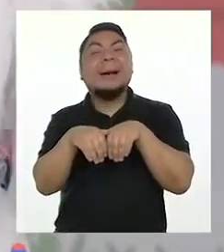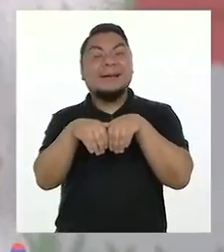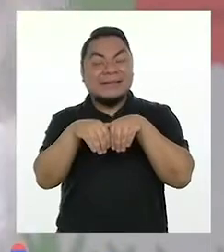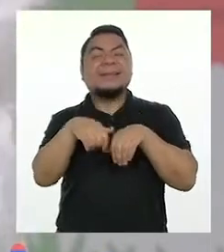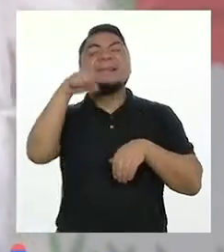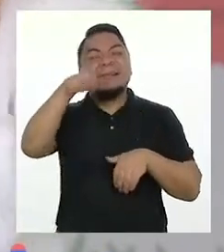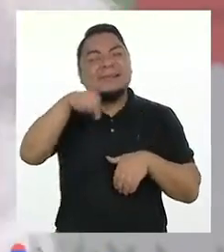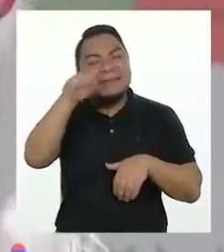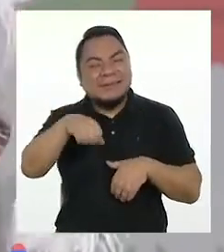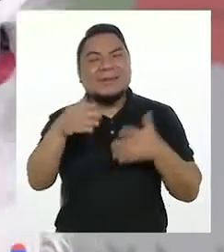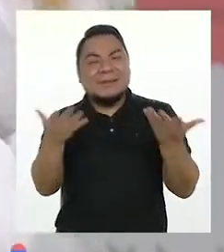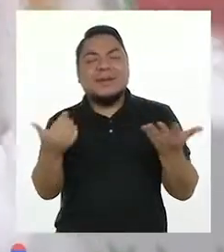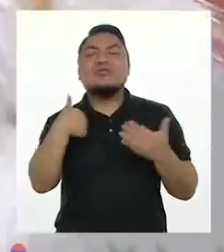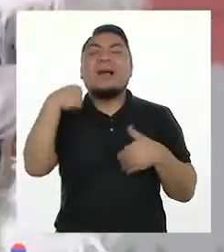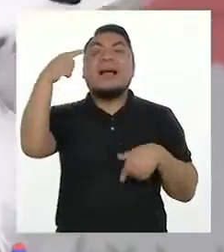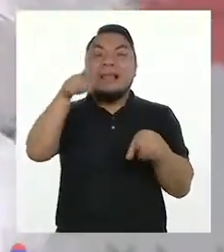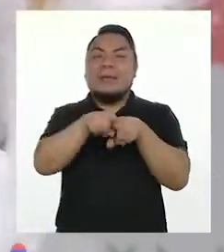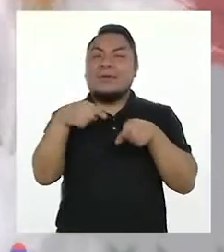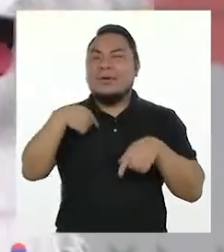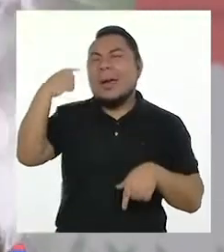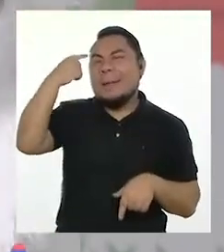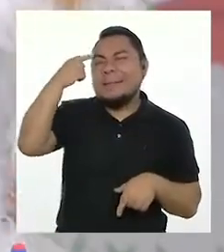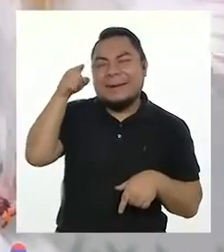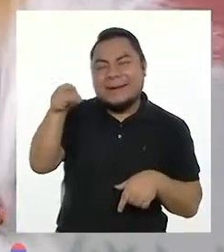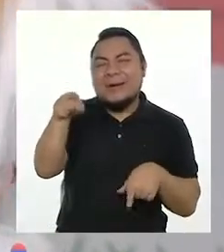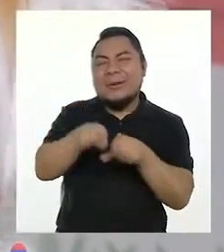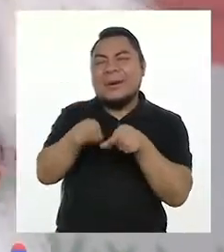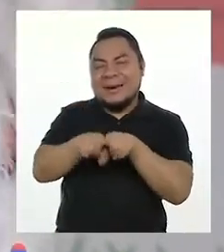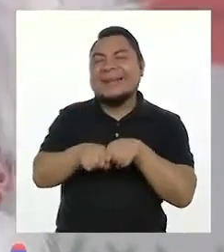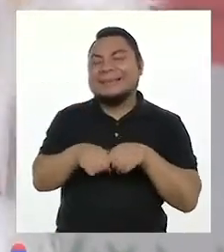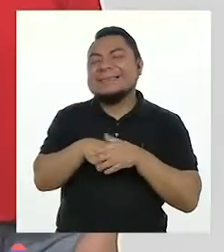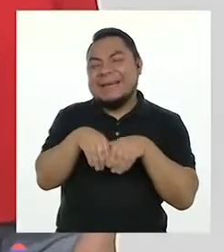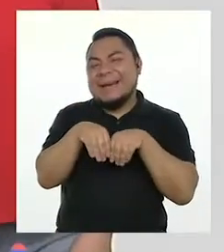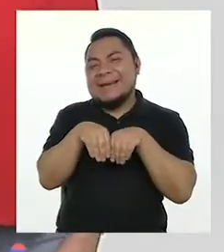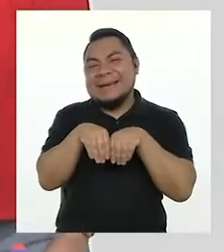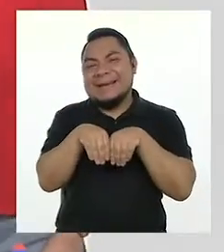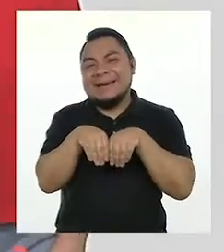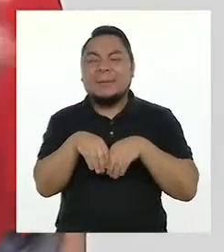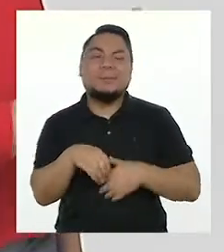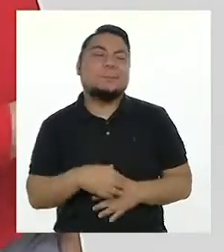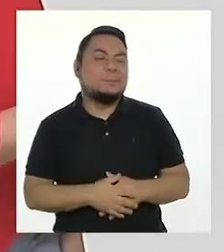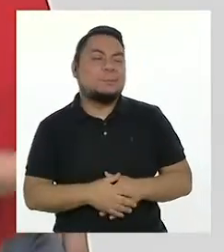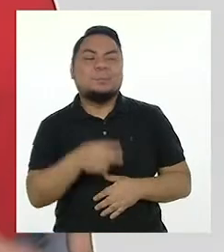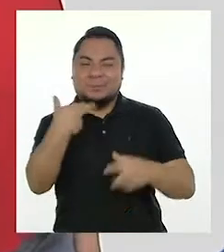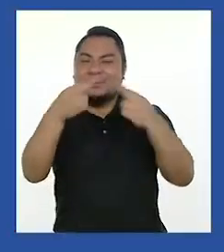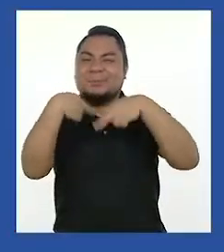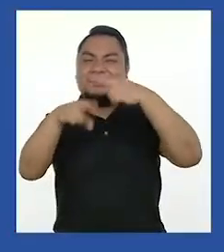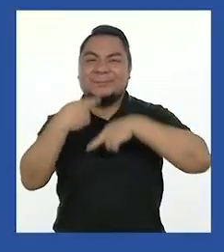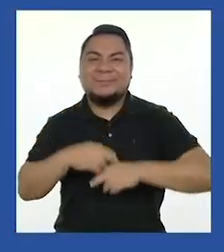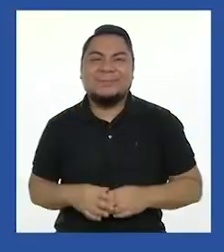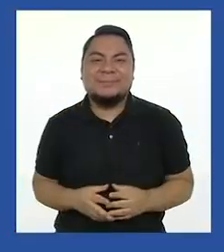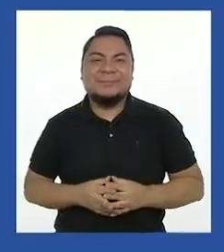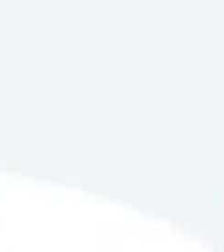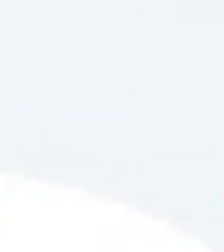Sí, claro. Yo también estaba pensando en eso, Fátima. Ya regresamos.